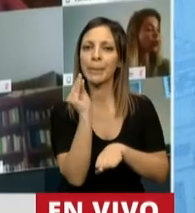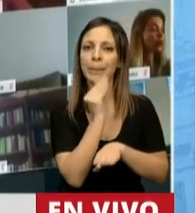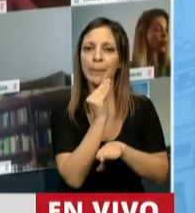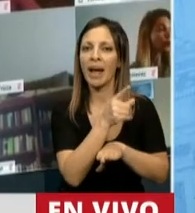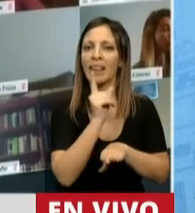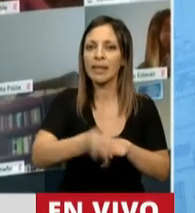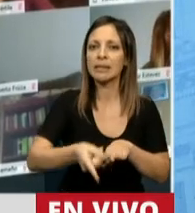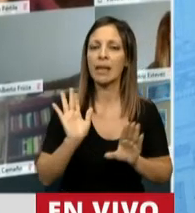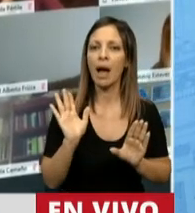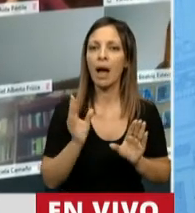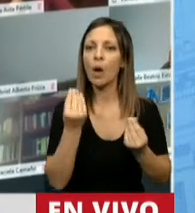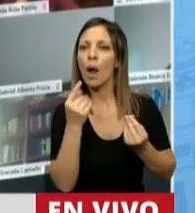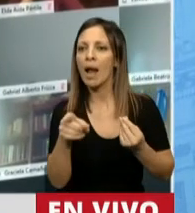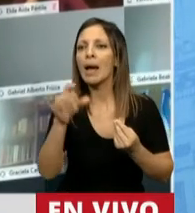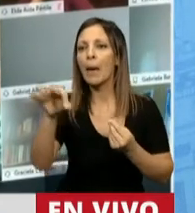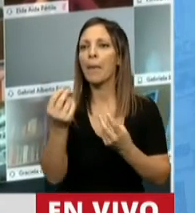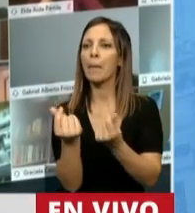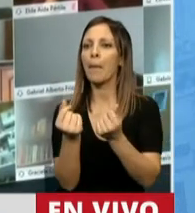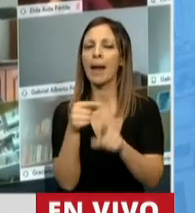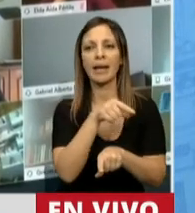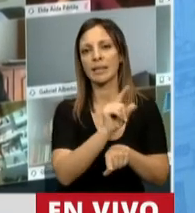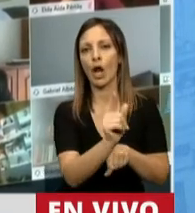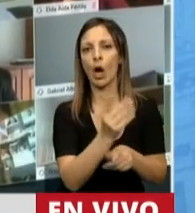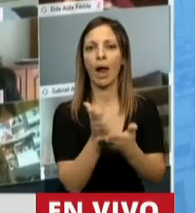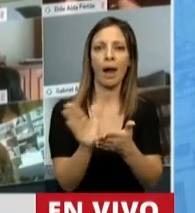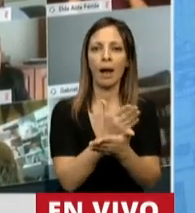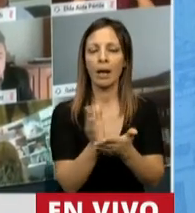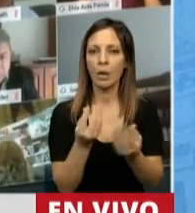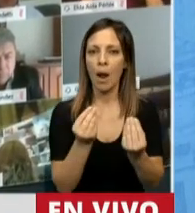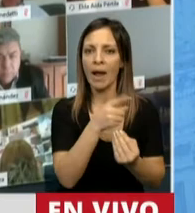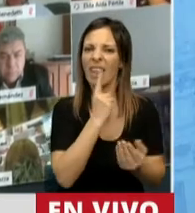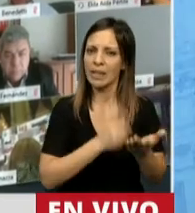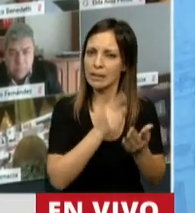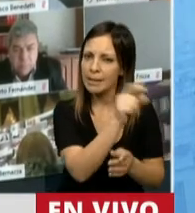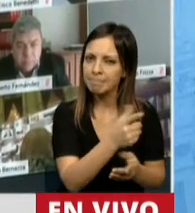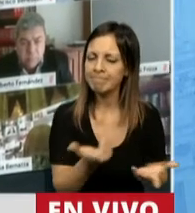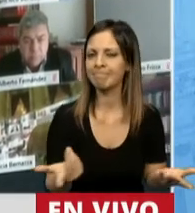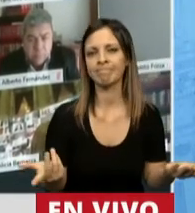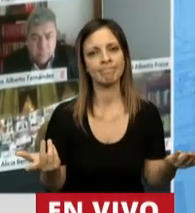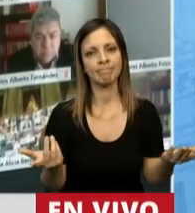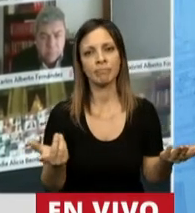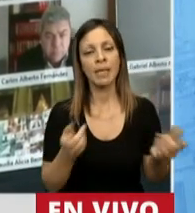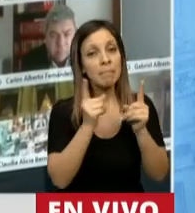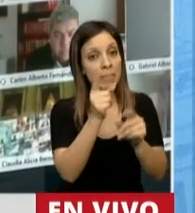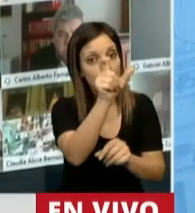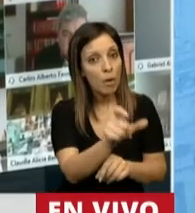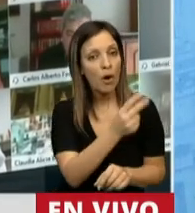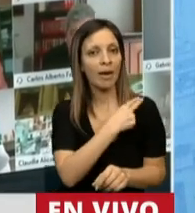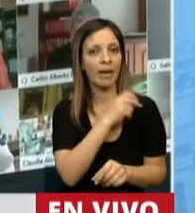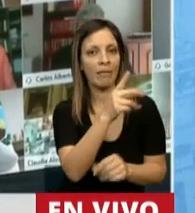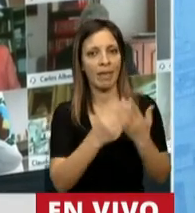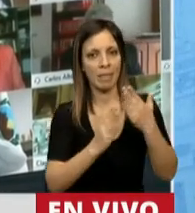son las partidas legítimas y cuáles las superficiales. Cuando incluso el propio Jefe de Gabinete